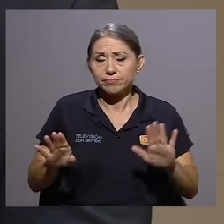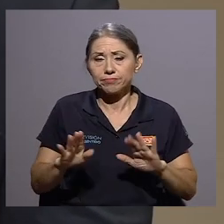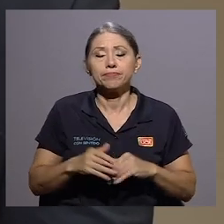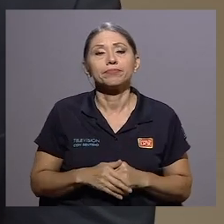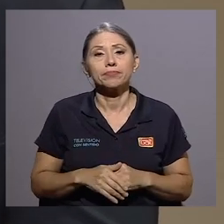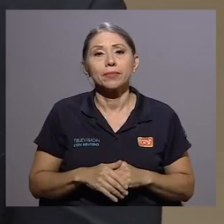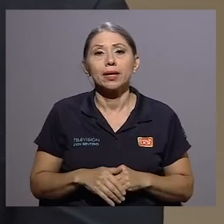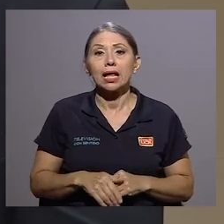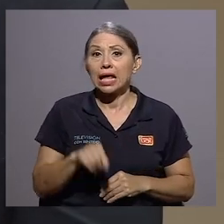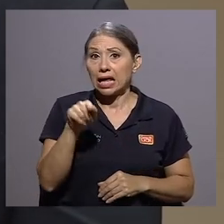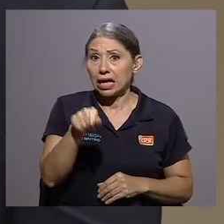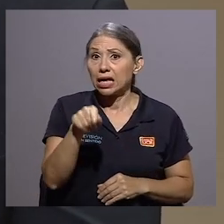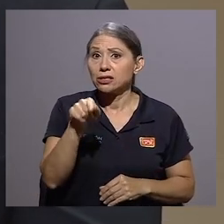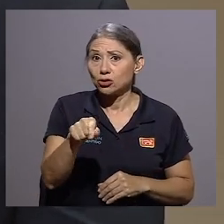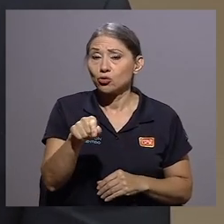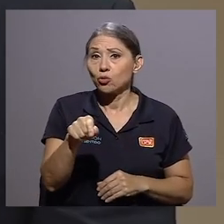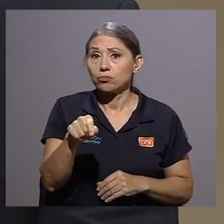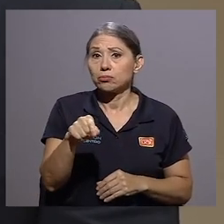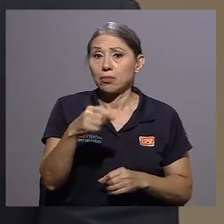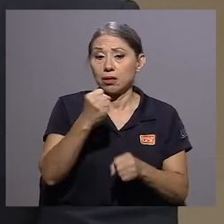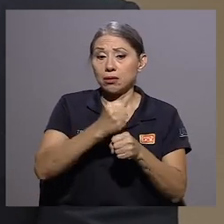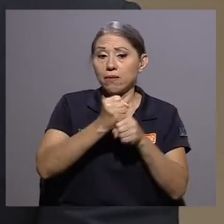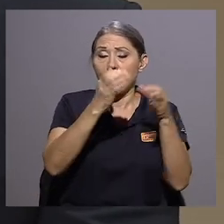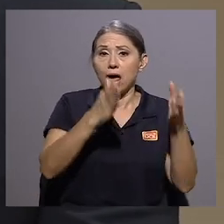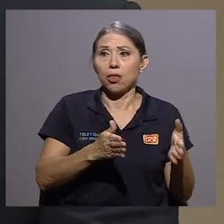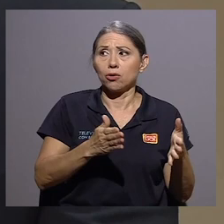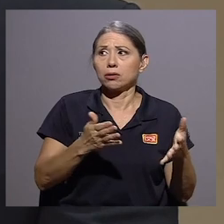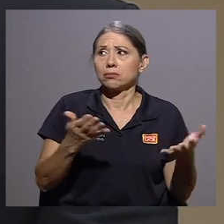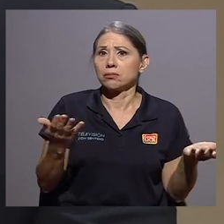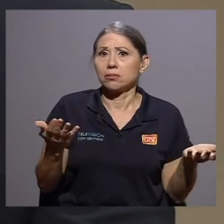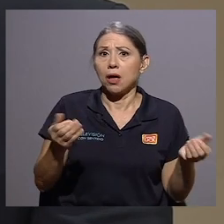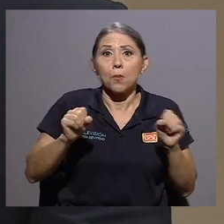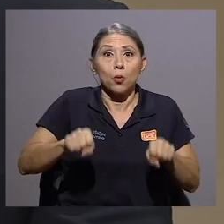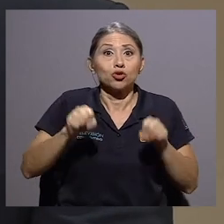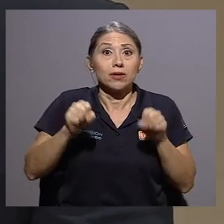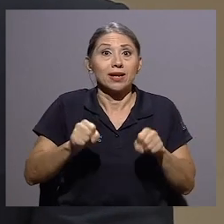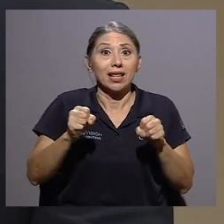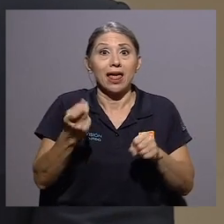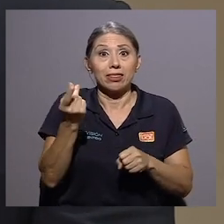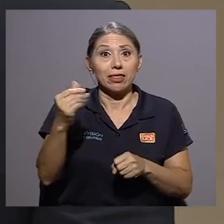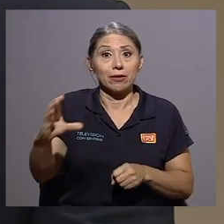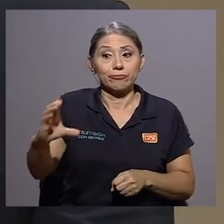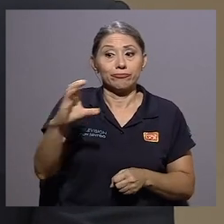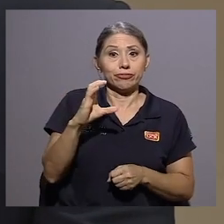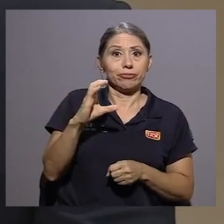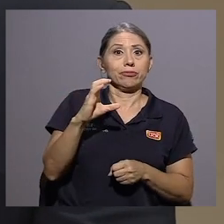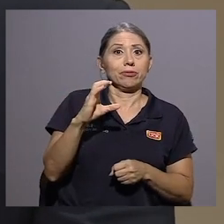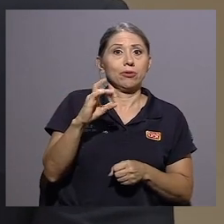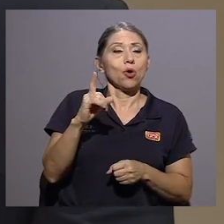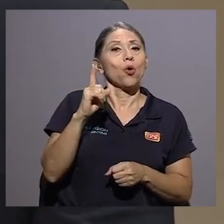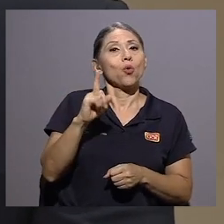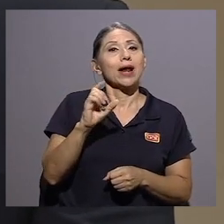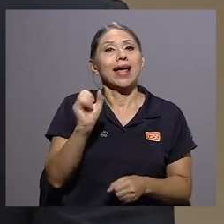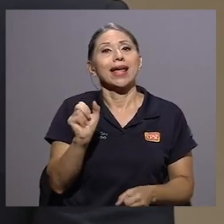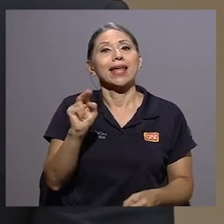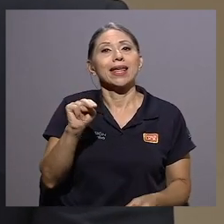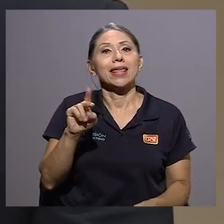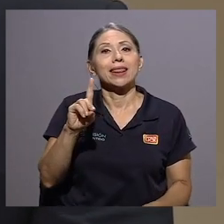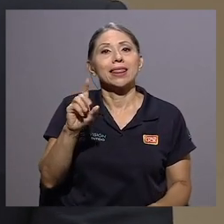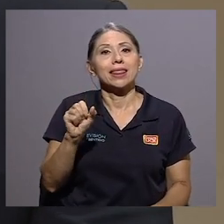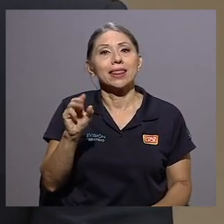trabajo. Esto representa para el trabajador la posibilidad de recibir una indemnización, pero después pasa a formar parte